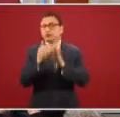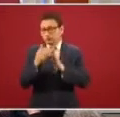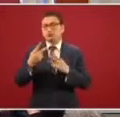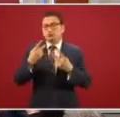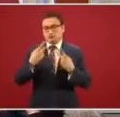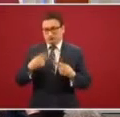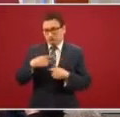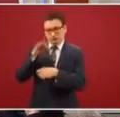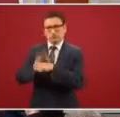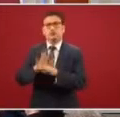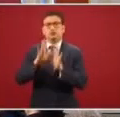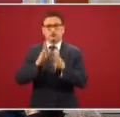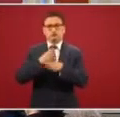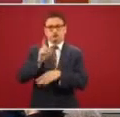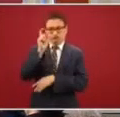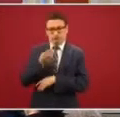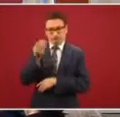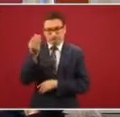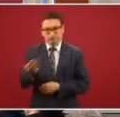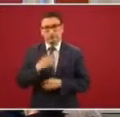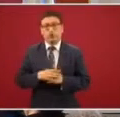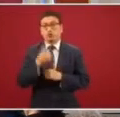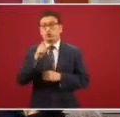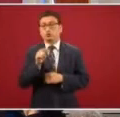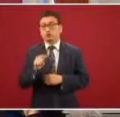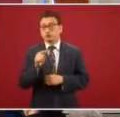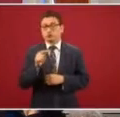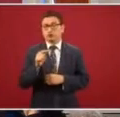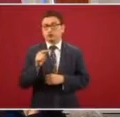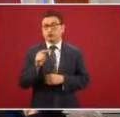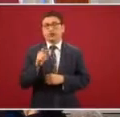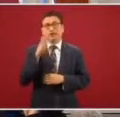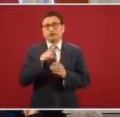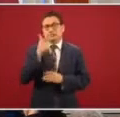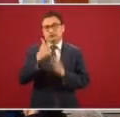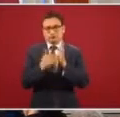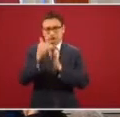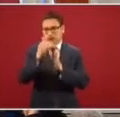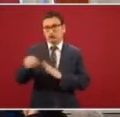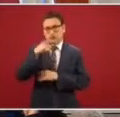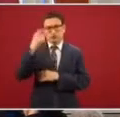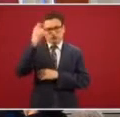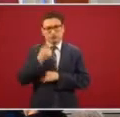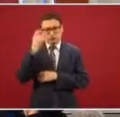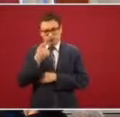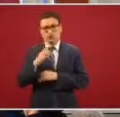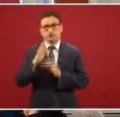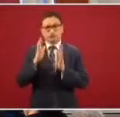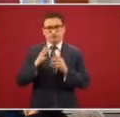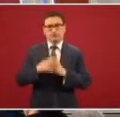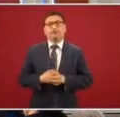tarjeta bancaria, de los cuales 1.7 millones son pensionados y jubilados.